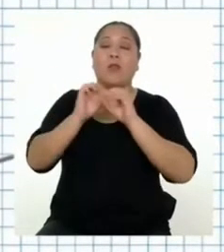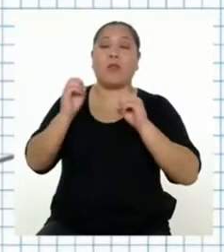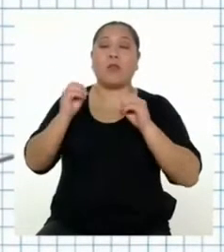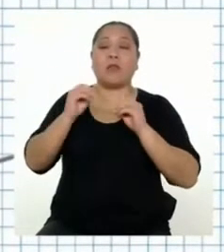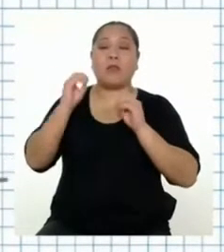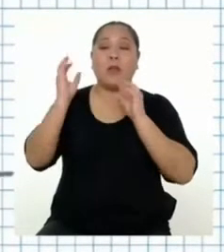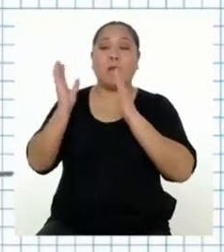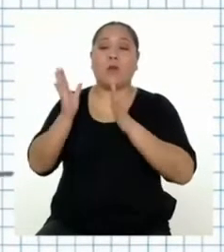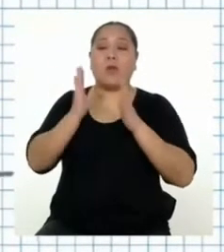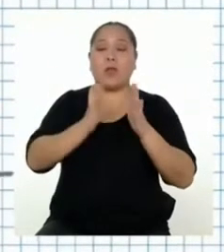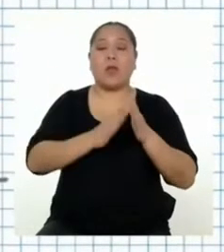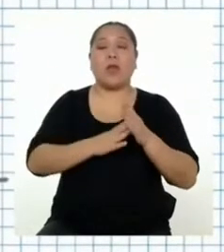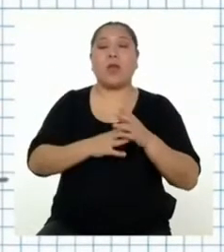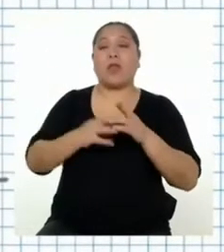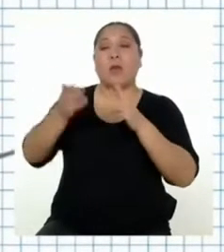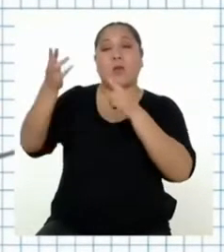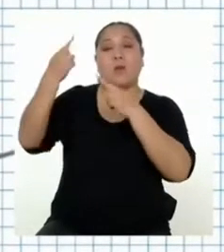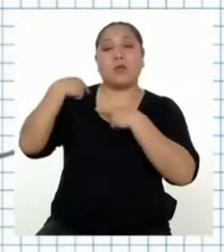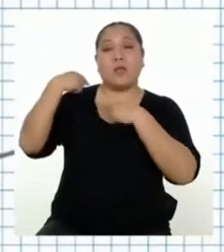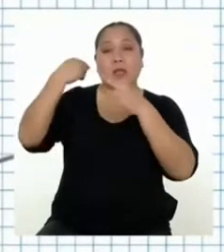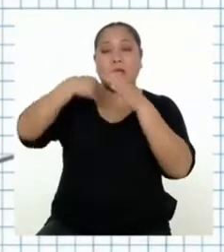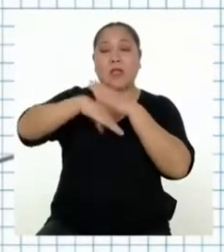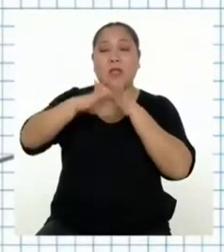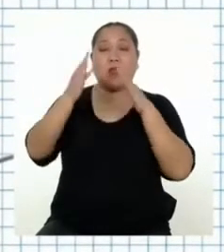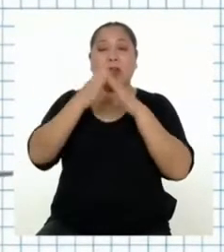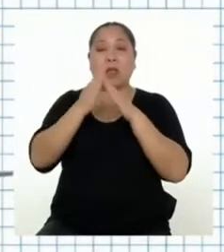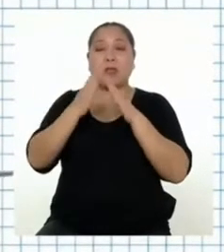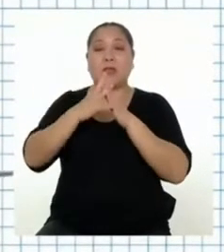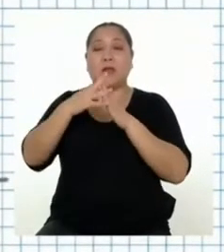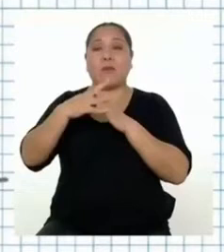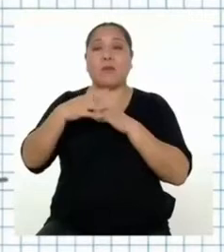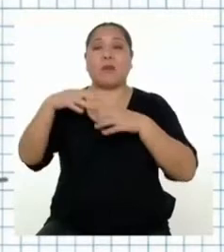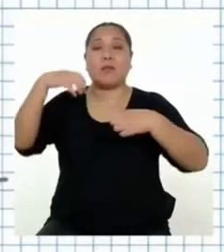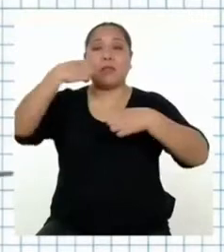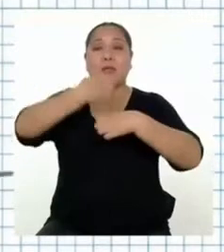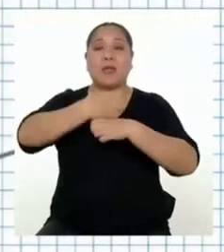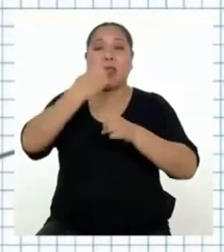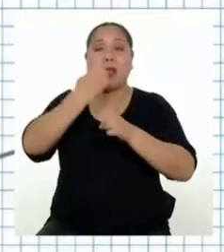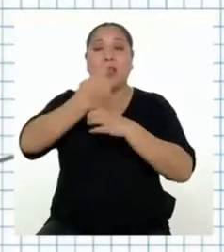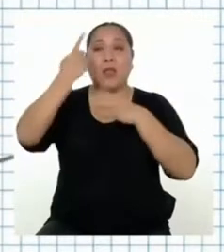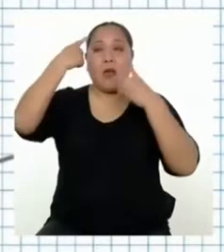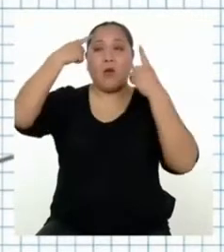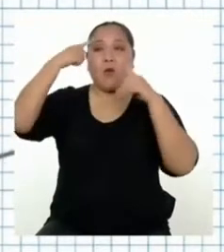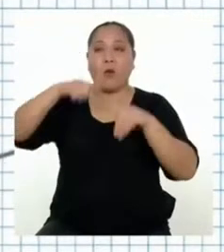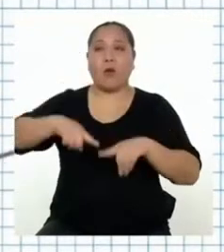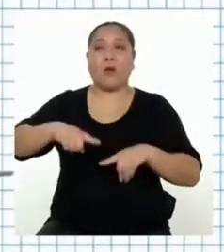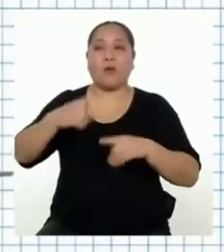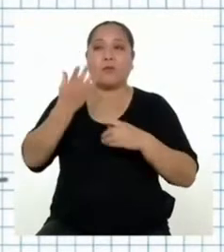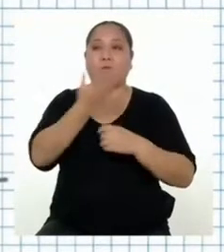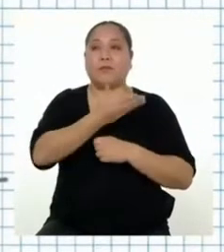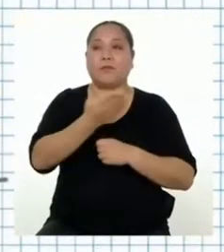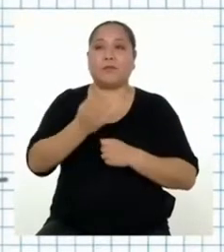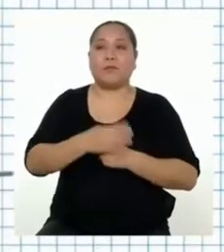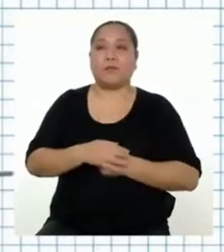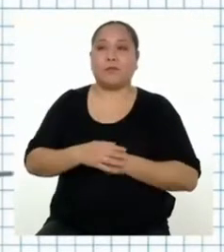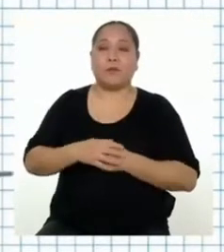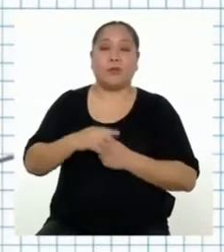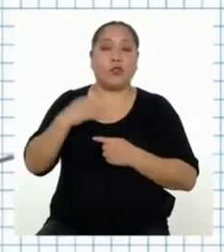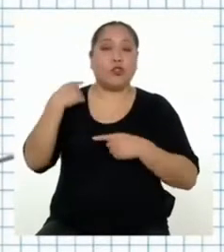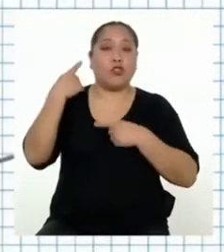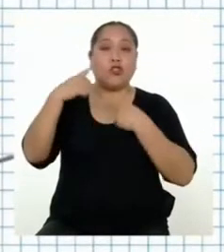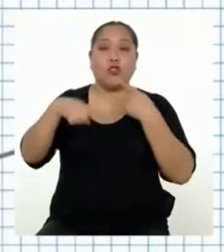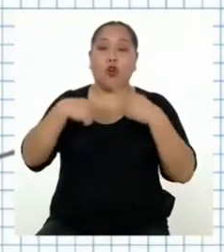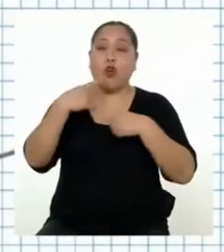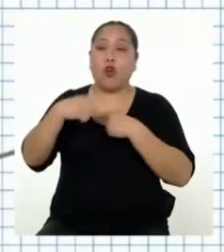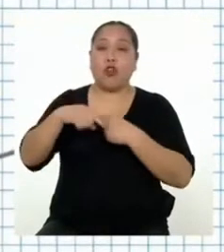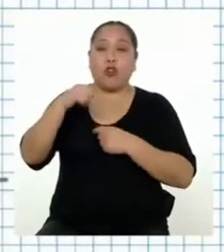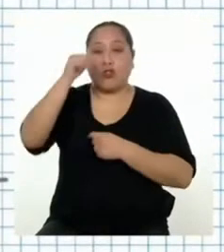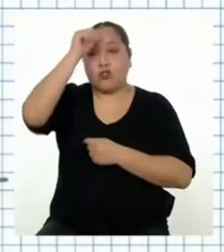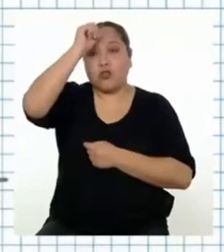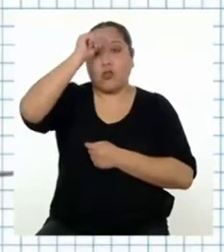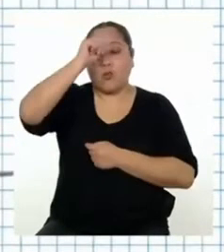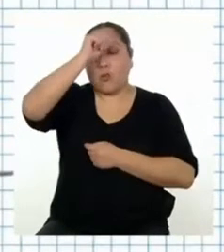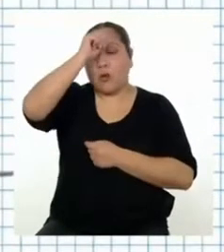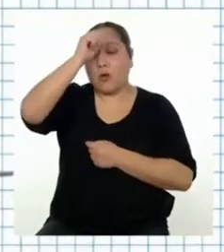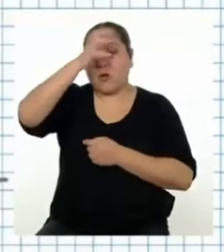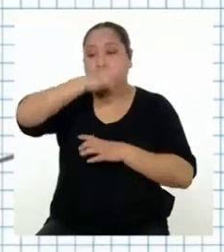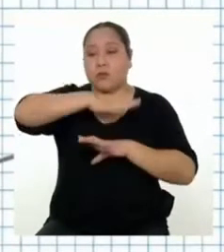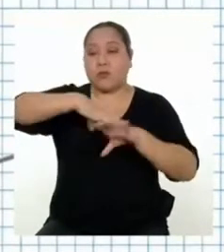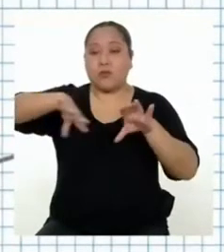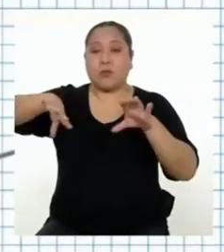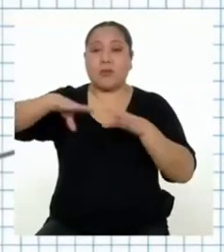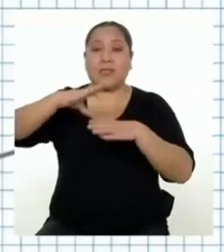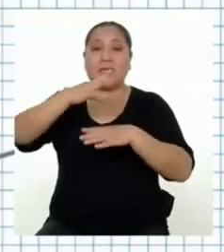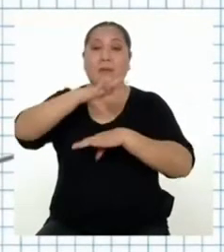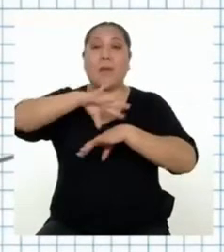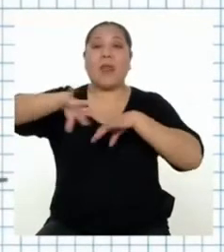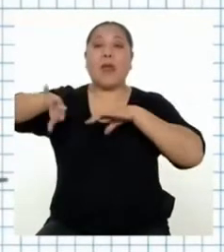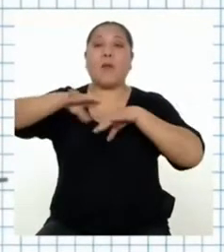realizar las labores de la casa, hemos creado como acuerdo lo siguiente. Todos los domingos distribuiremos la